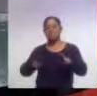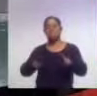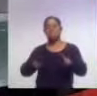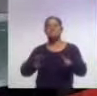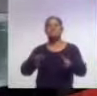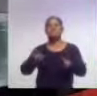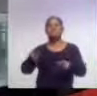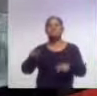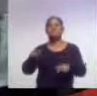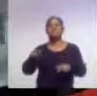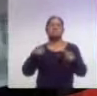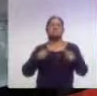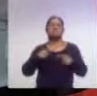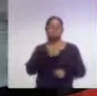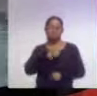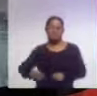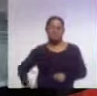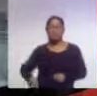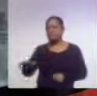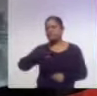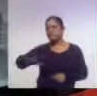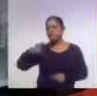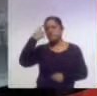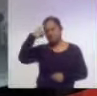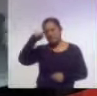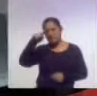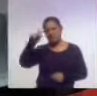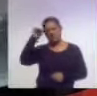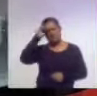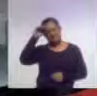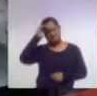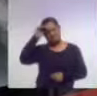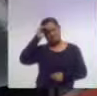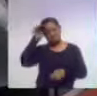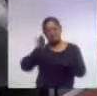para reflexionar sobre los fenómenos demográficos.